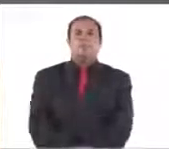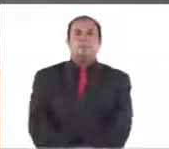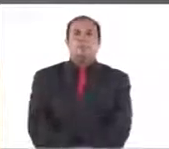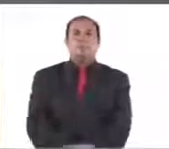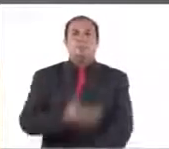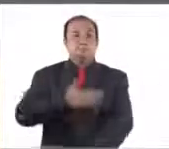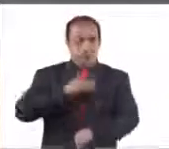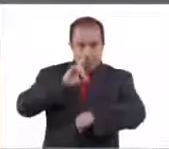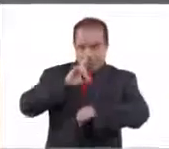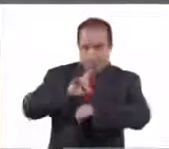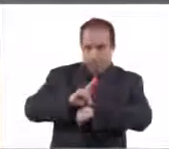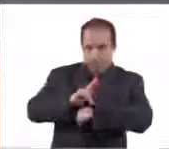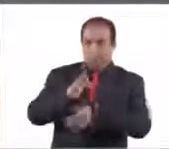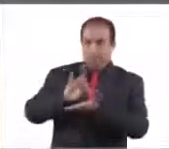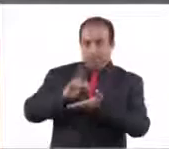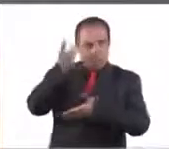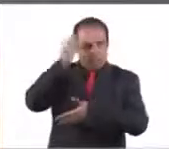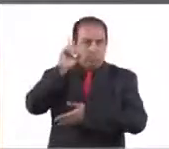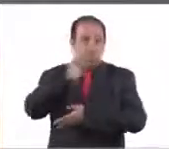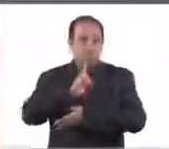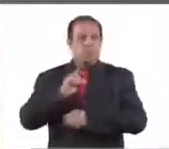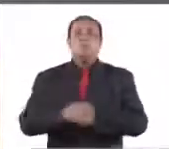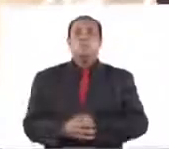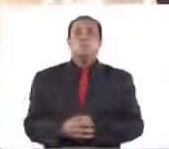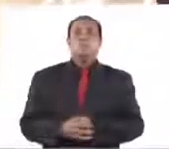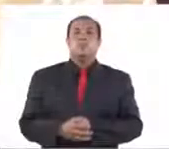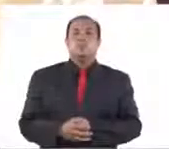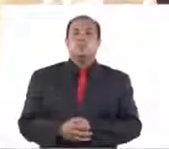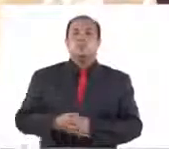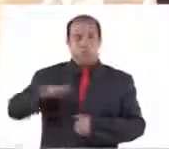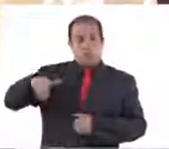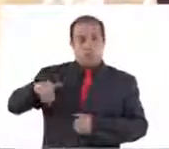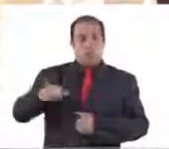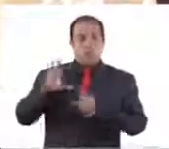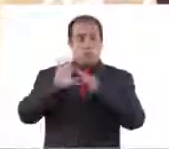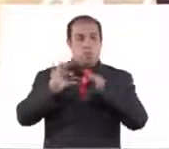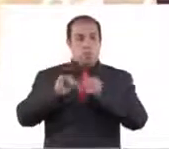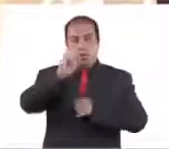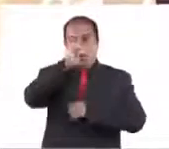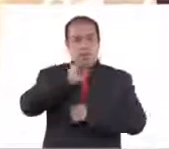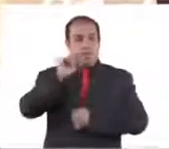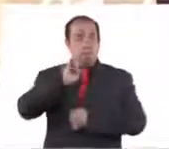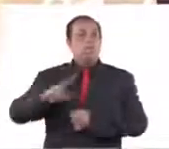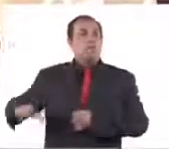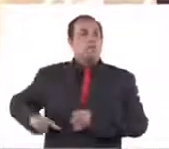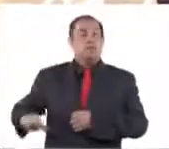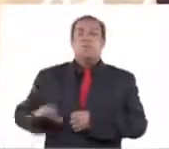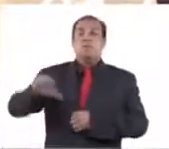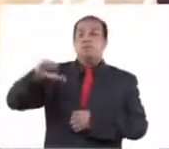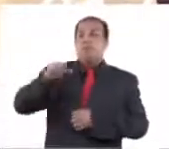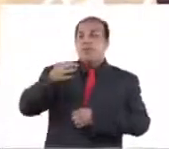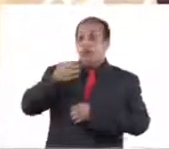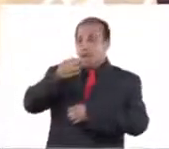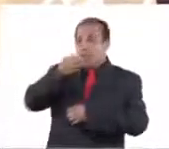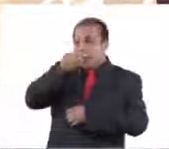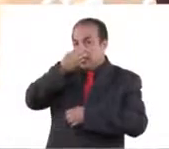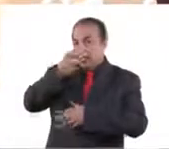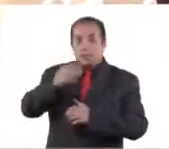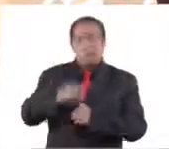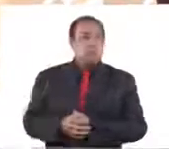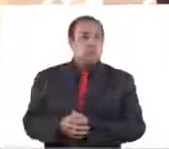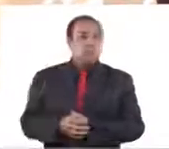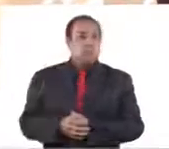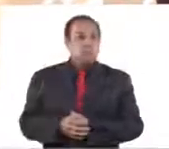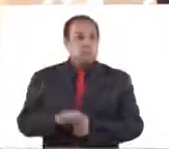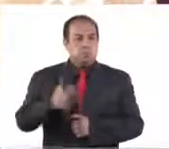Muy buenos días, gracias, doctora. Bueno, como lo informaba la jefa de gobierno, estamos a punto, a partir del